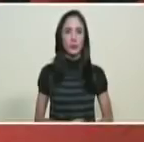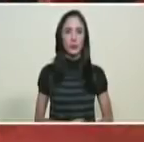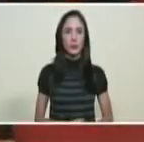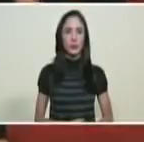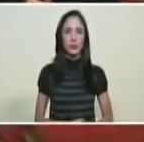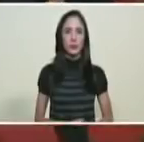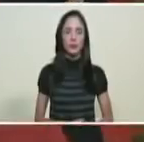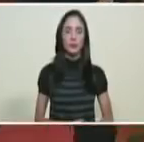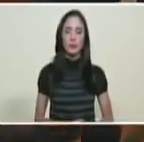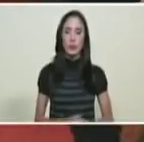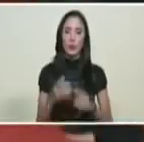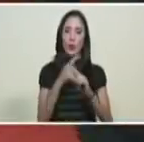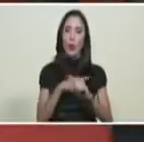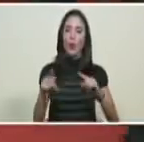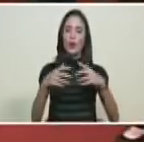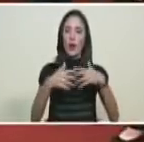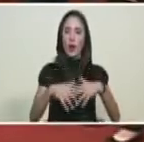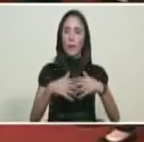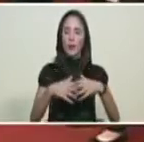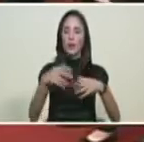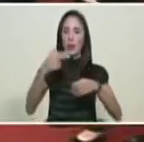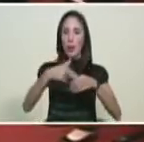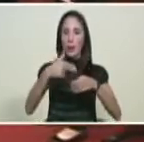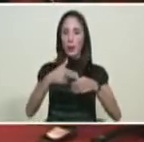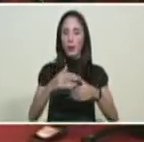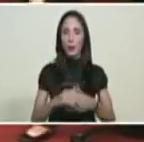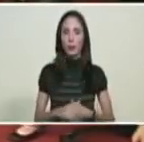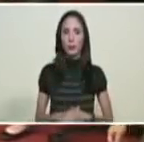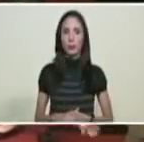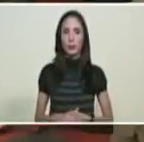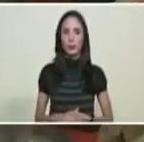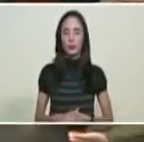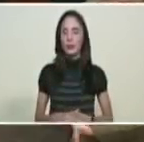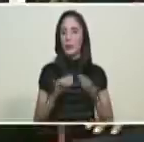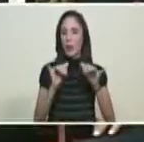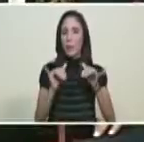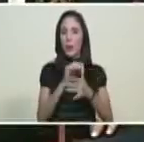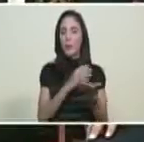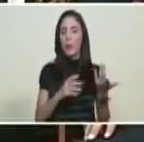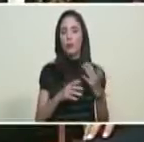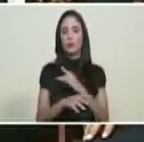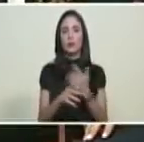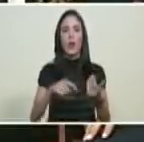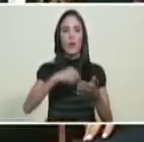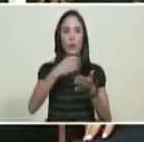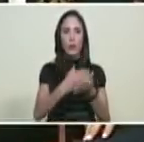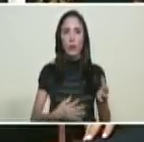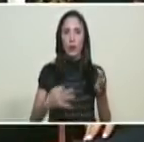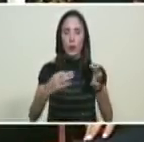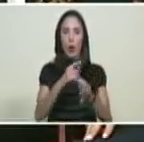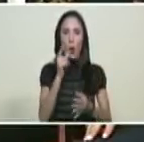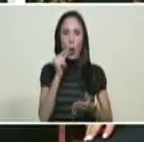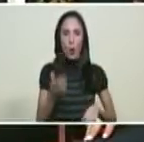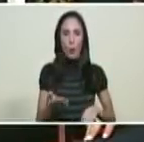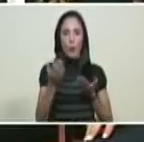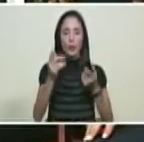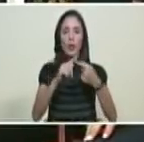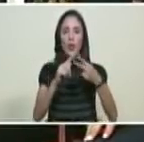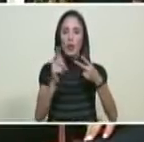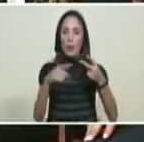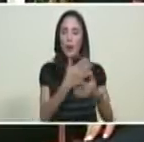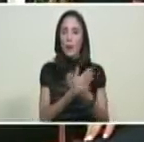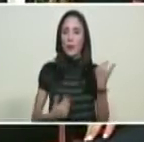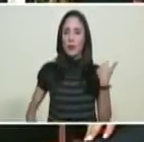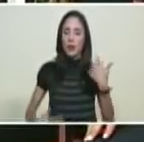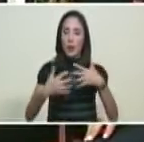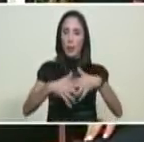Empresa Consorcio Petrolero Tomoporo. Firman ciudadano Rafael Rosales. Ciudadano Manuel Quevedo, presidente